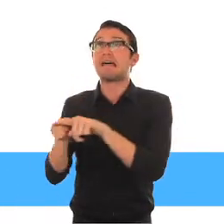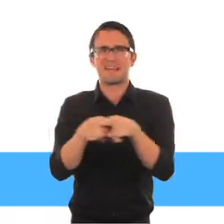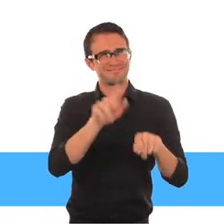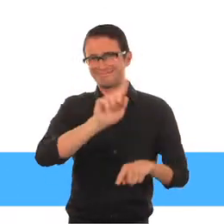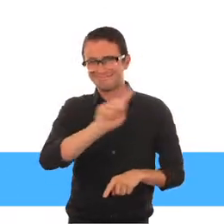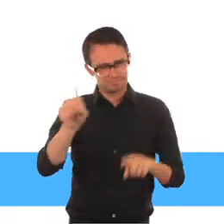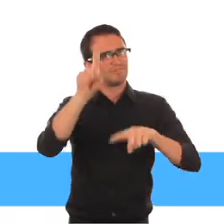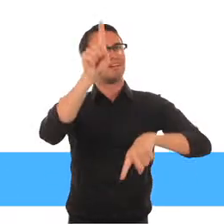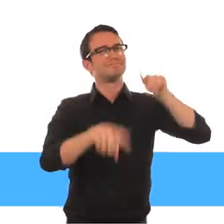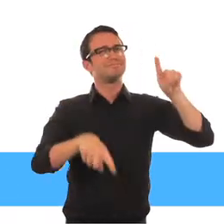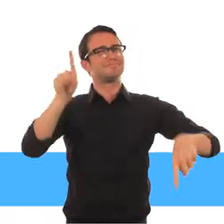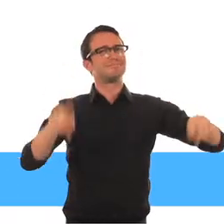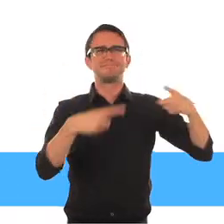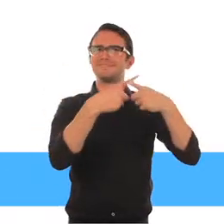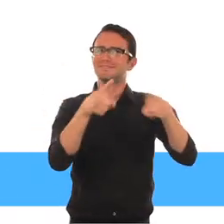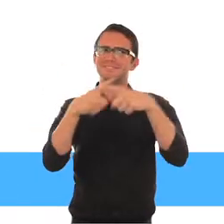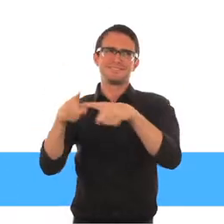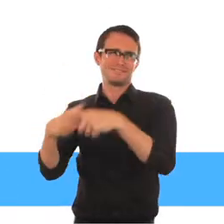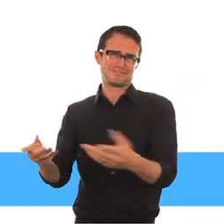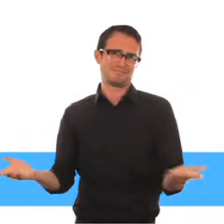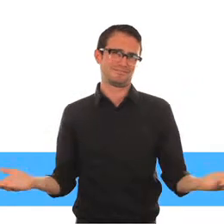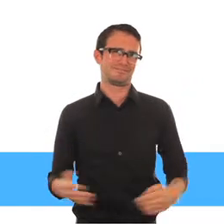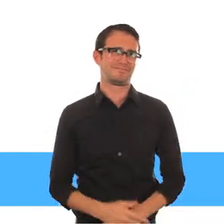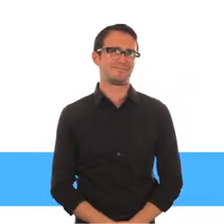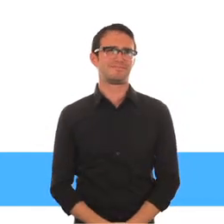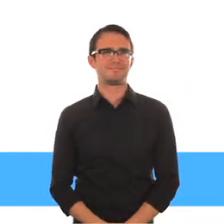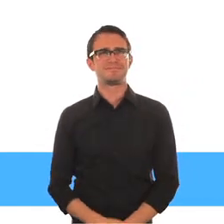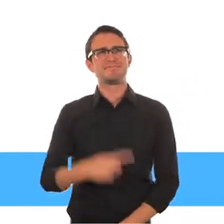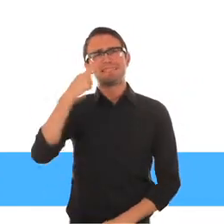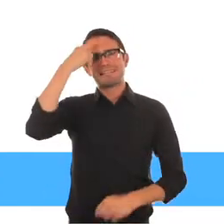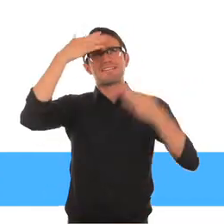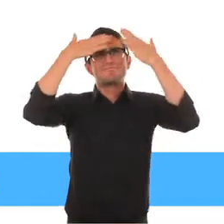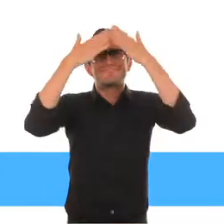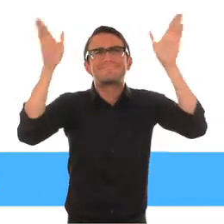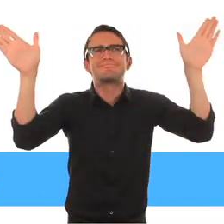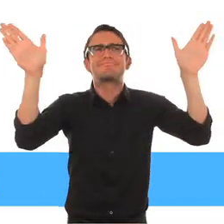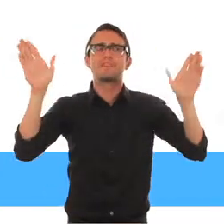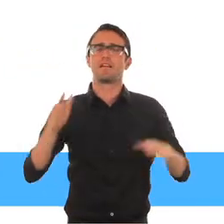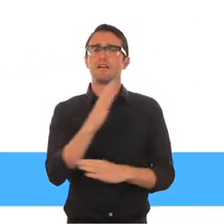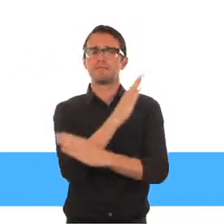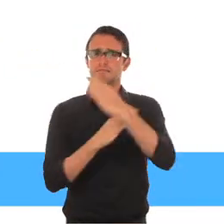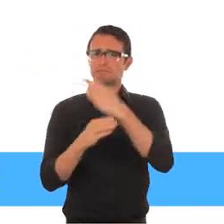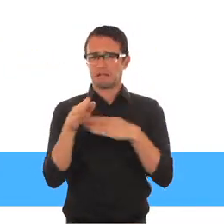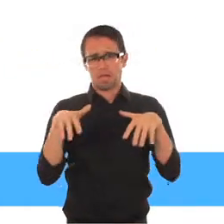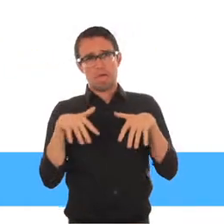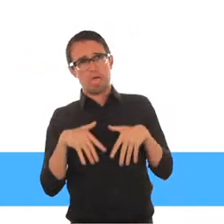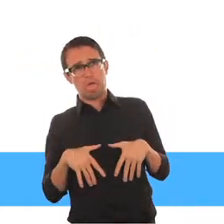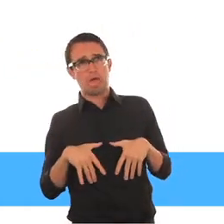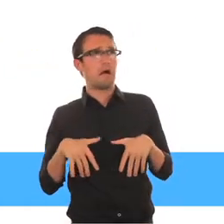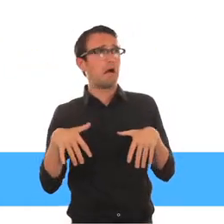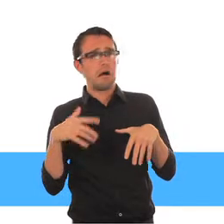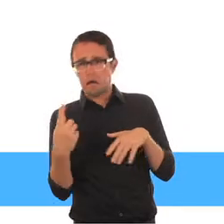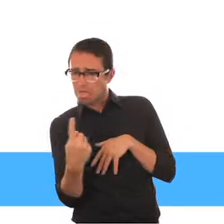amargas, enfermas o vulnerables. Las personas con discapacidad son solo personas con sus propias individualidades. No